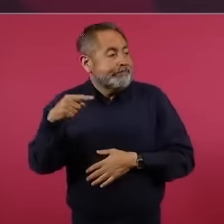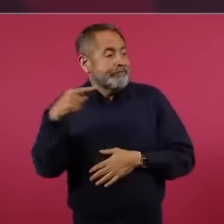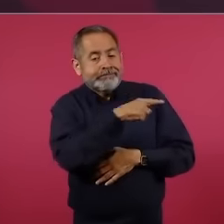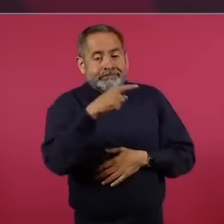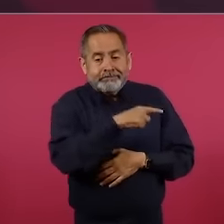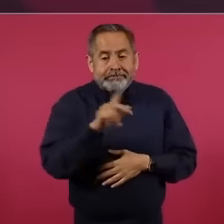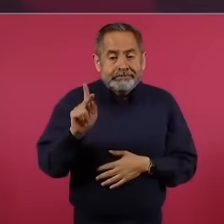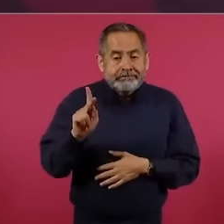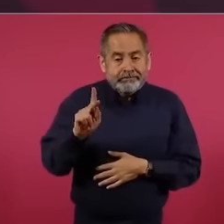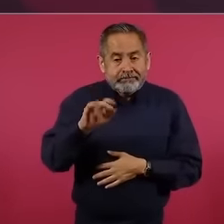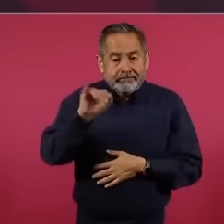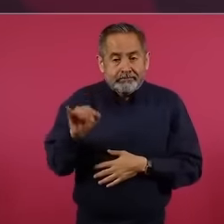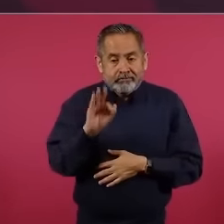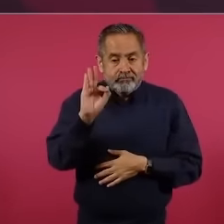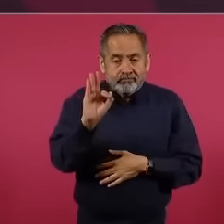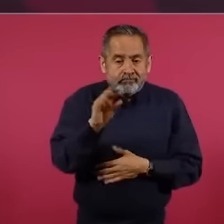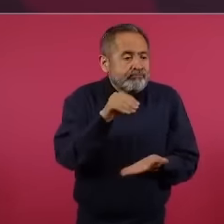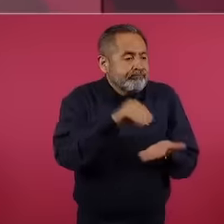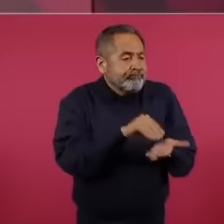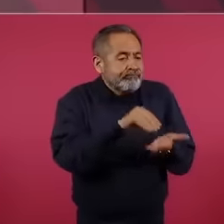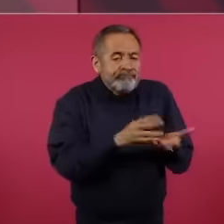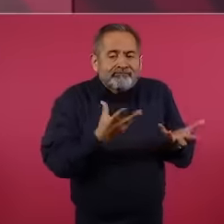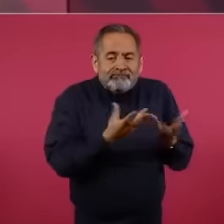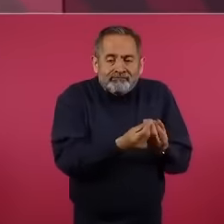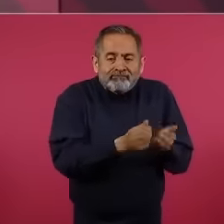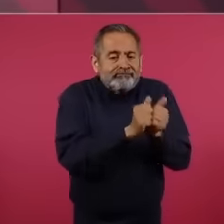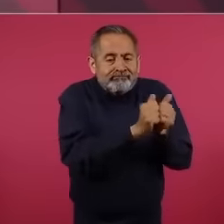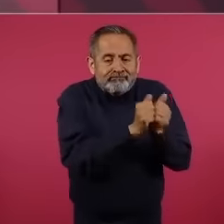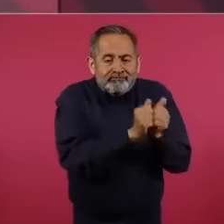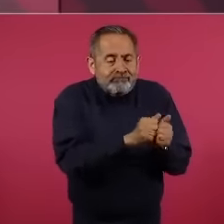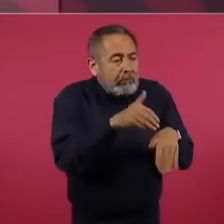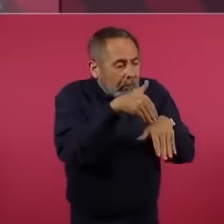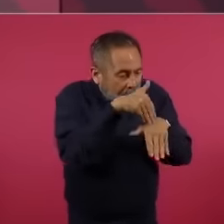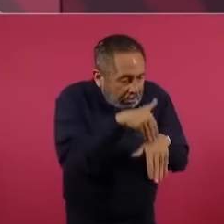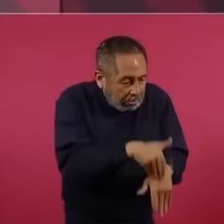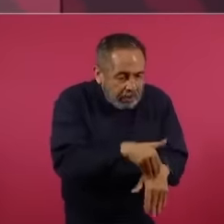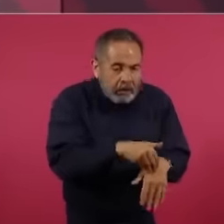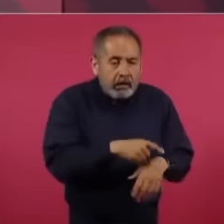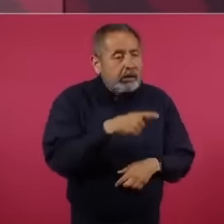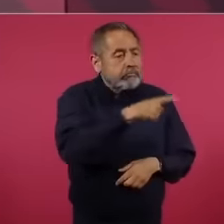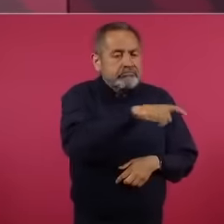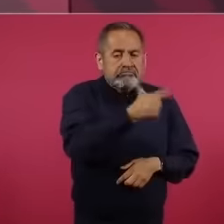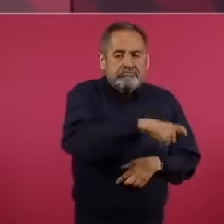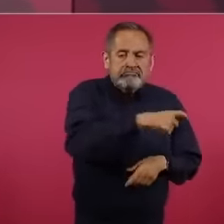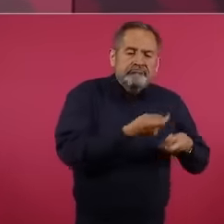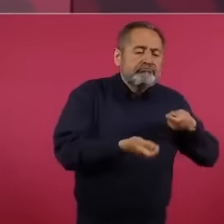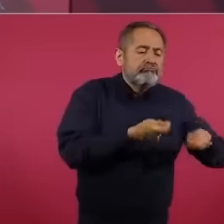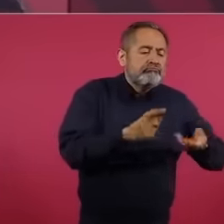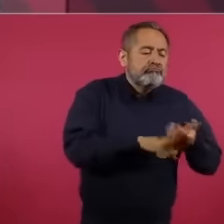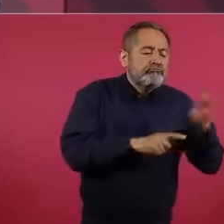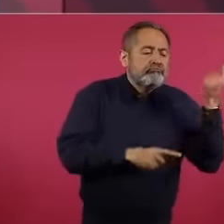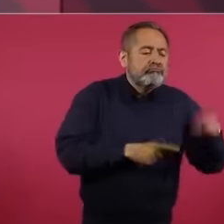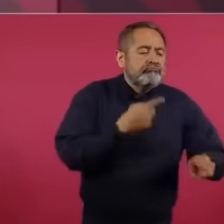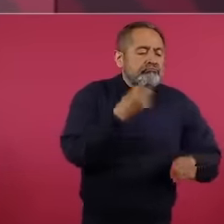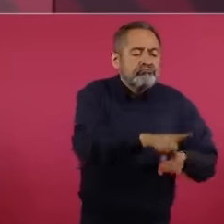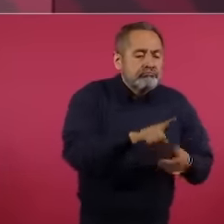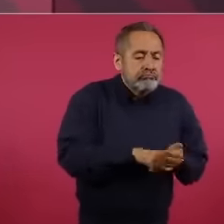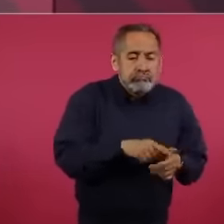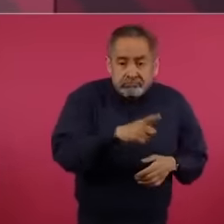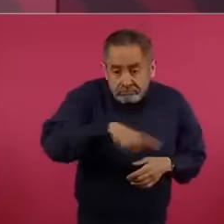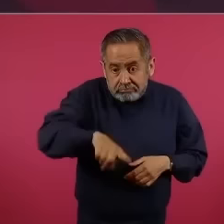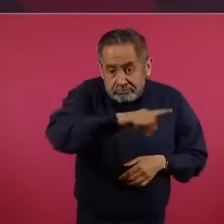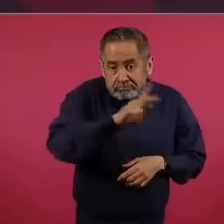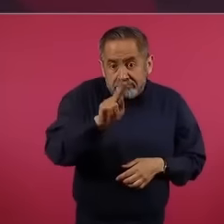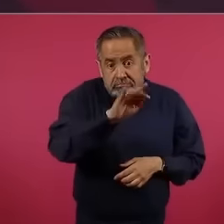siguió sometido al Poder Económico,